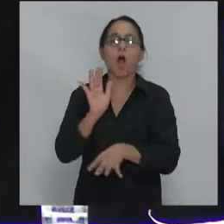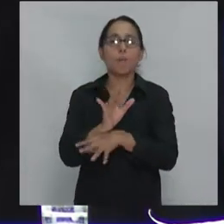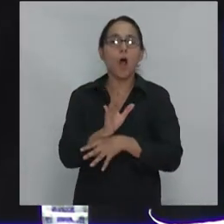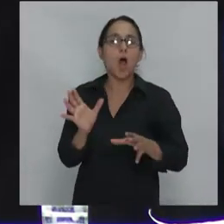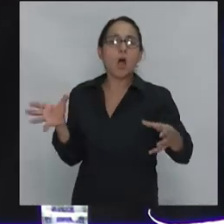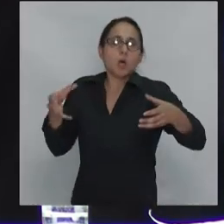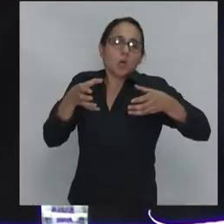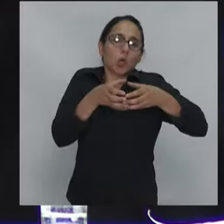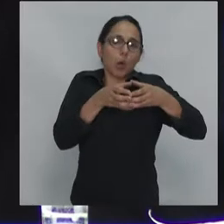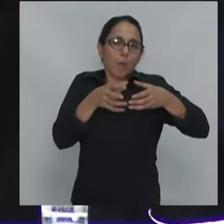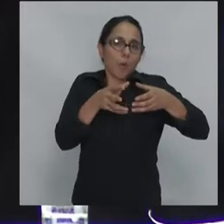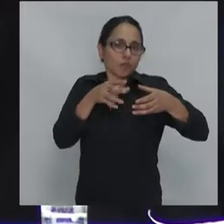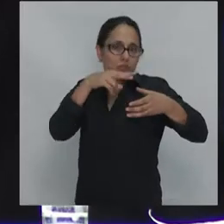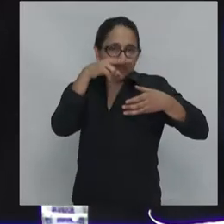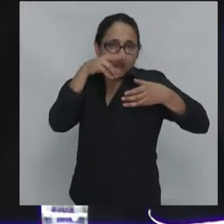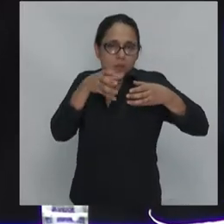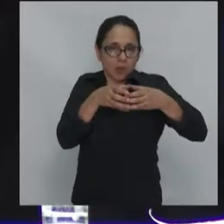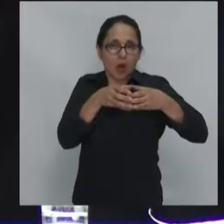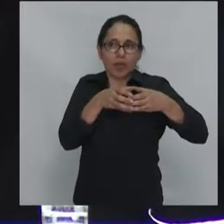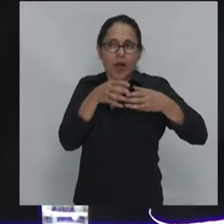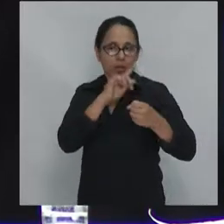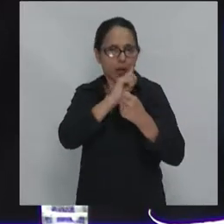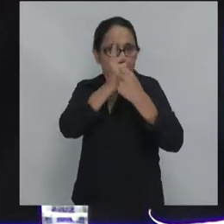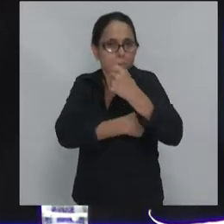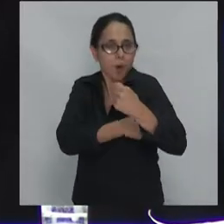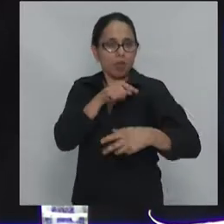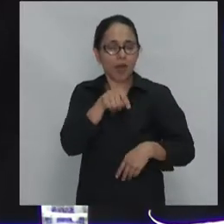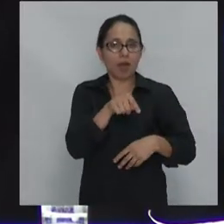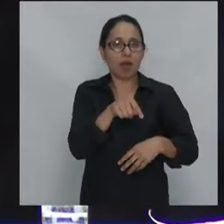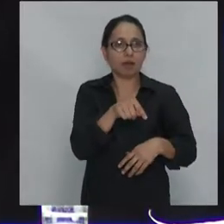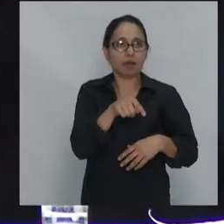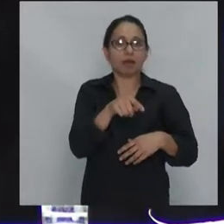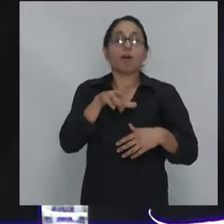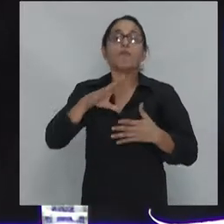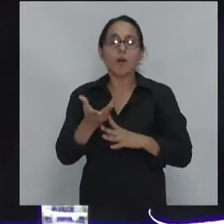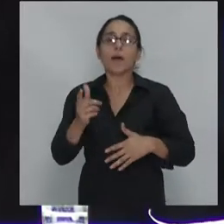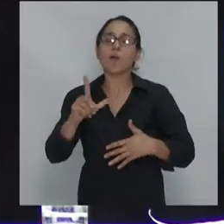sociedades europeas están en un proceso, podríamos llamar, de latinoamericanización.